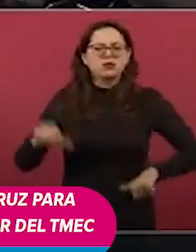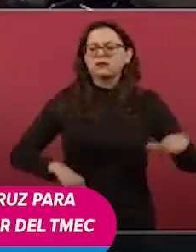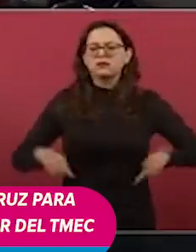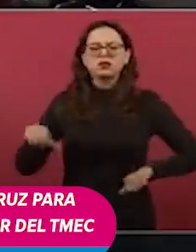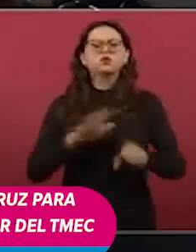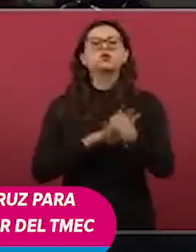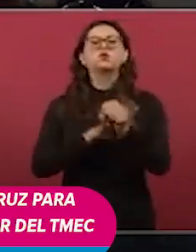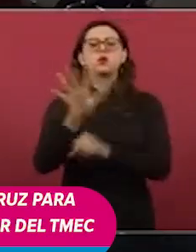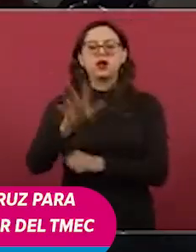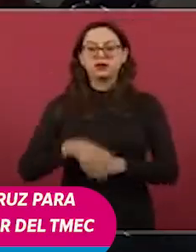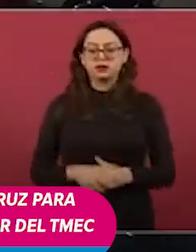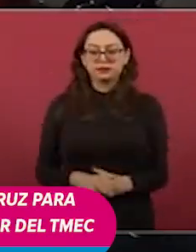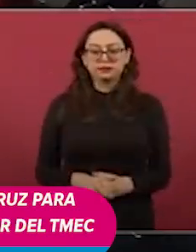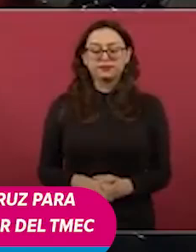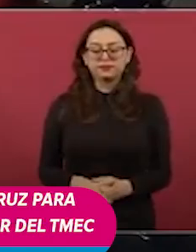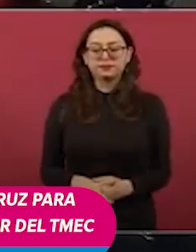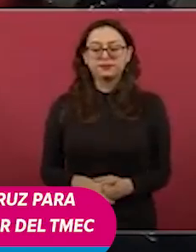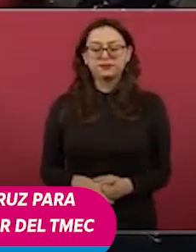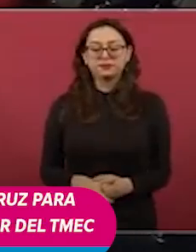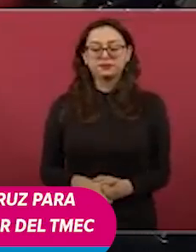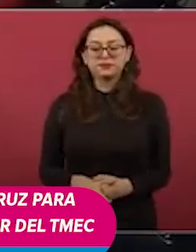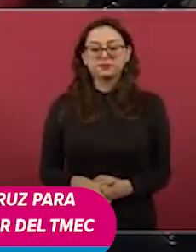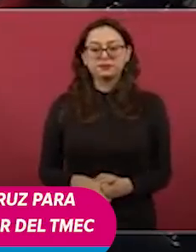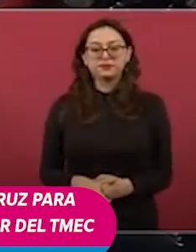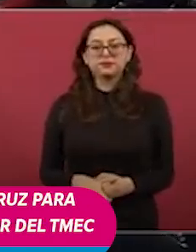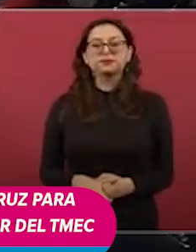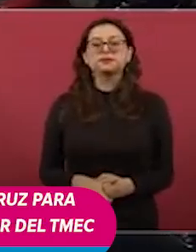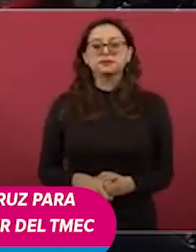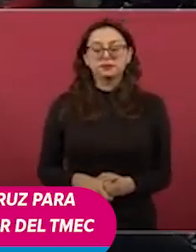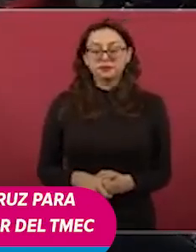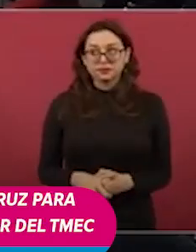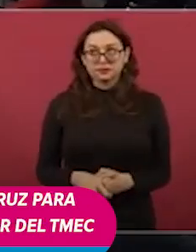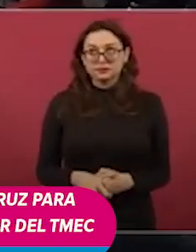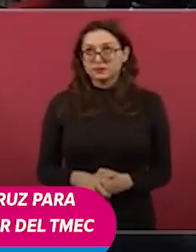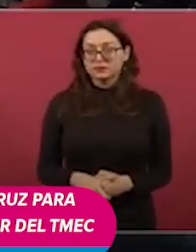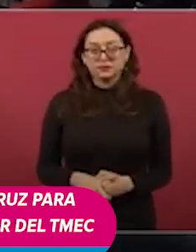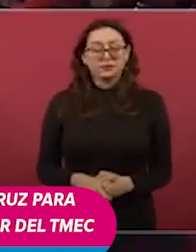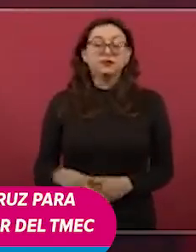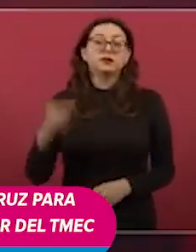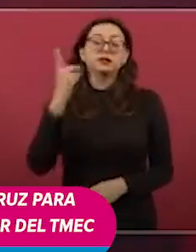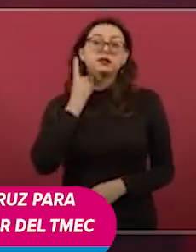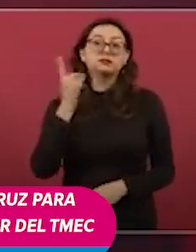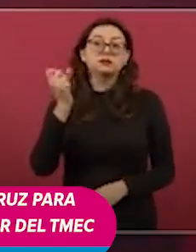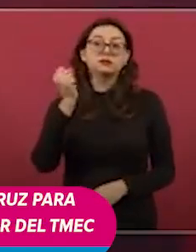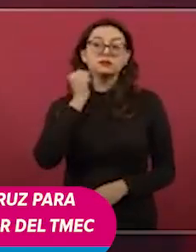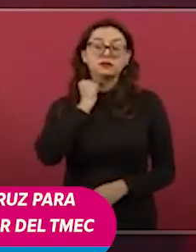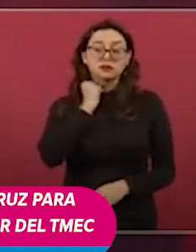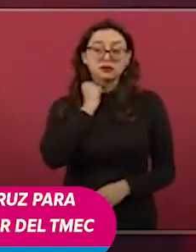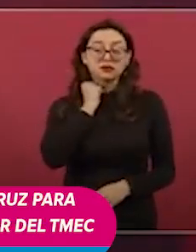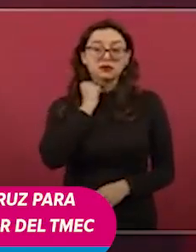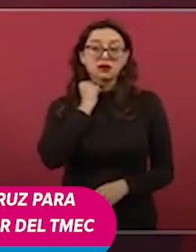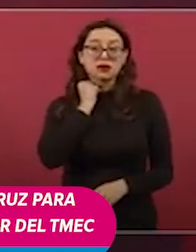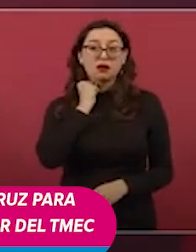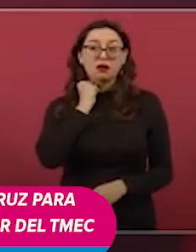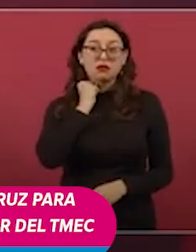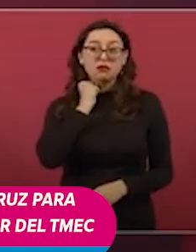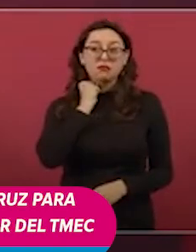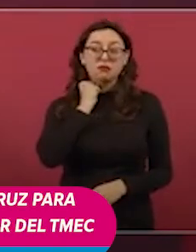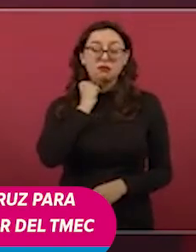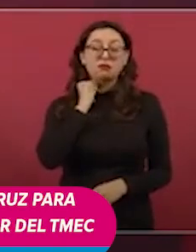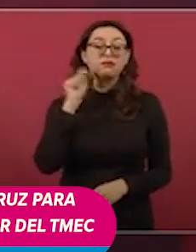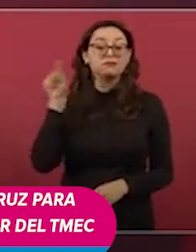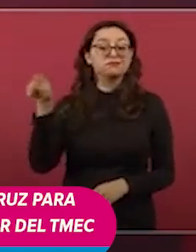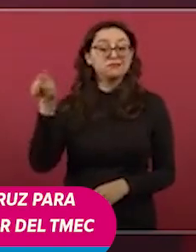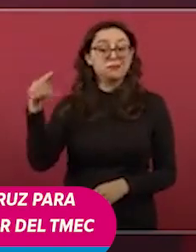en Veracruz, van a llegar legisladores